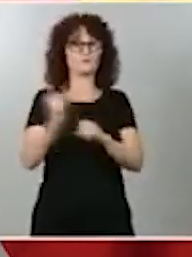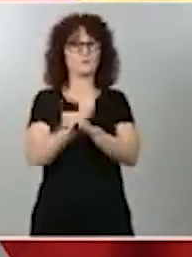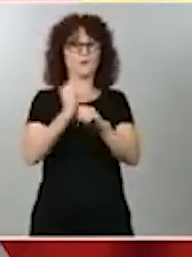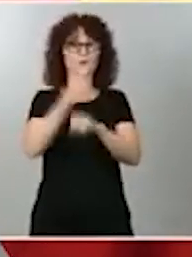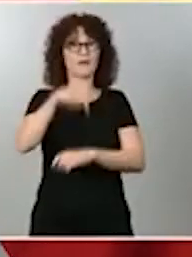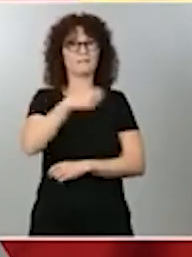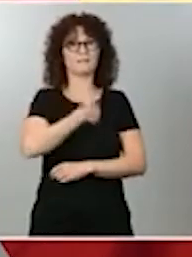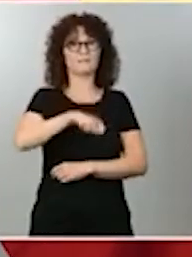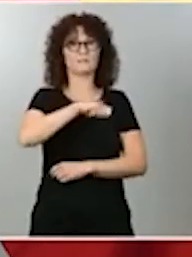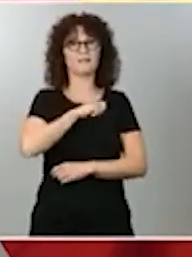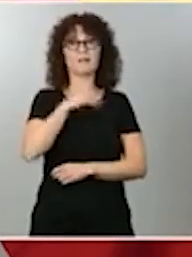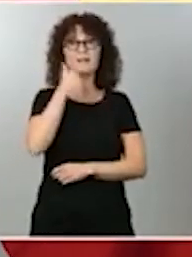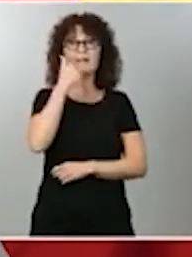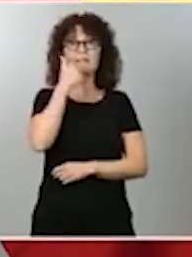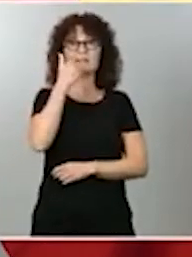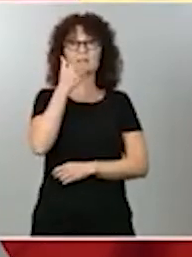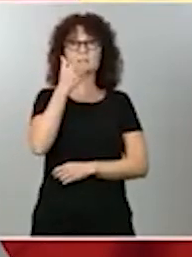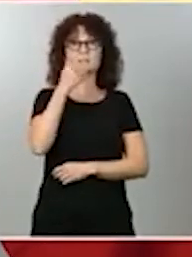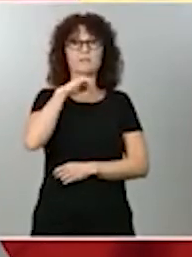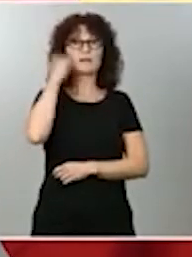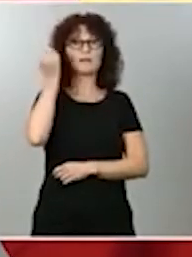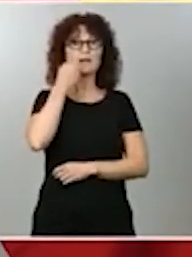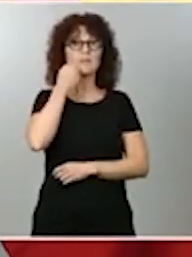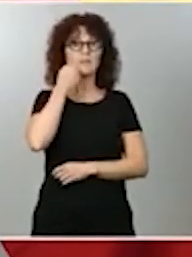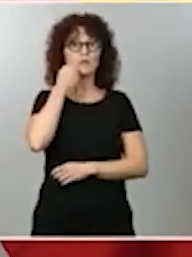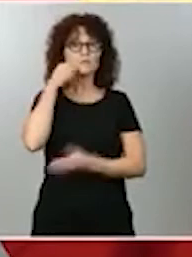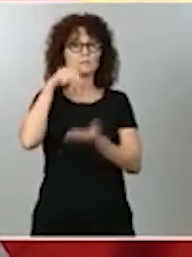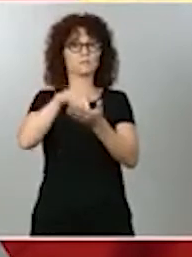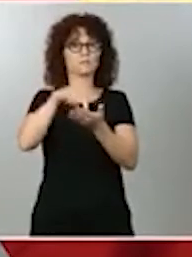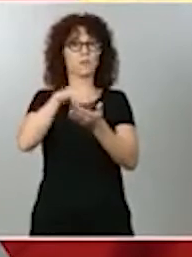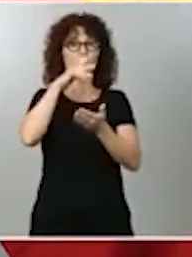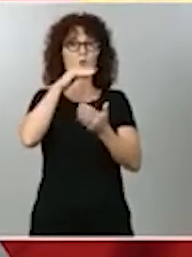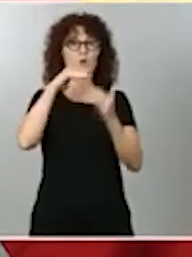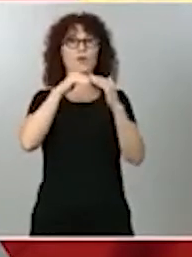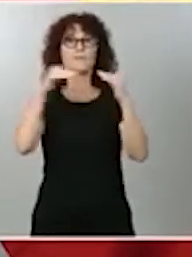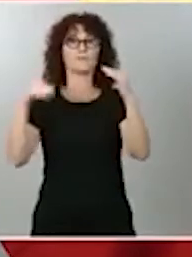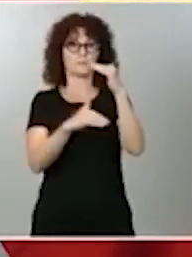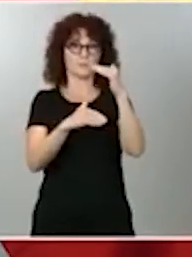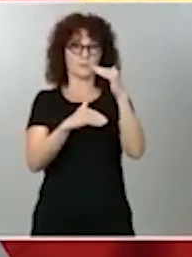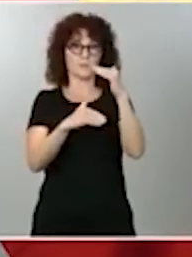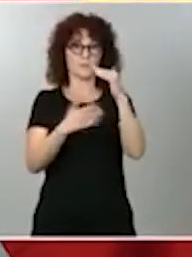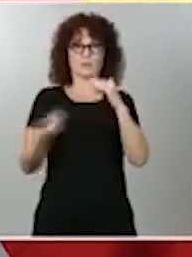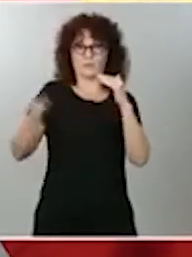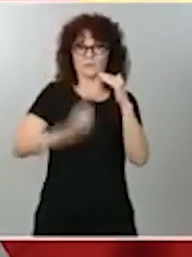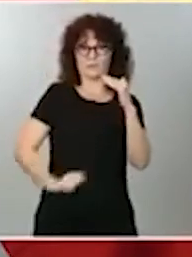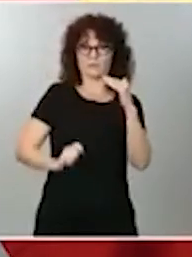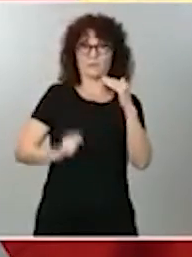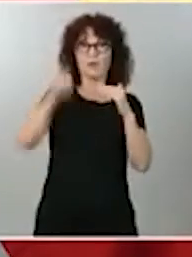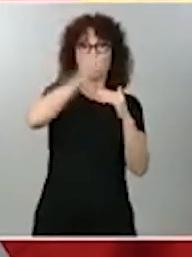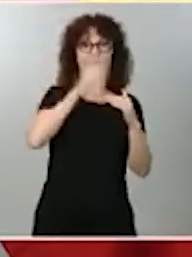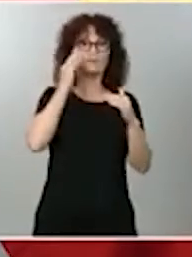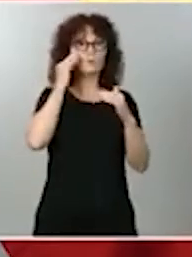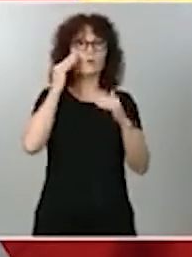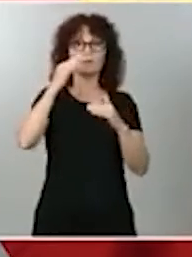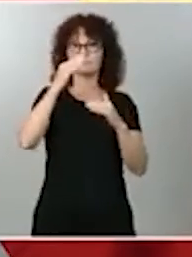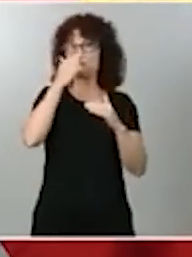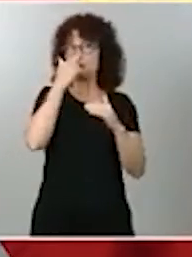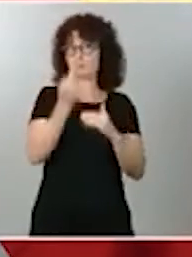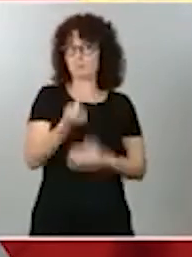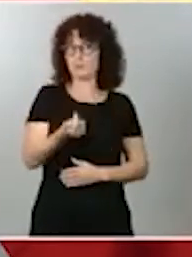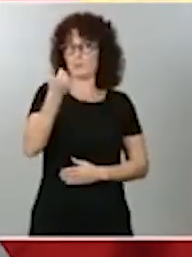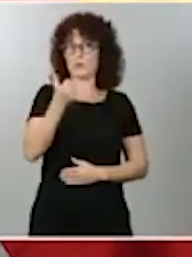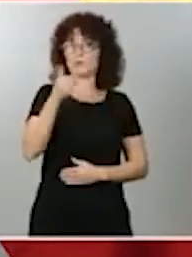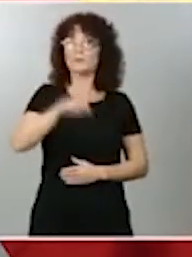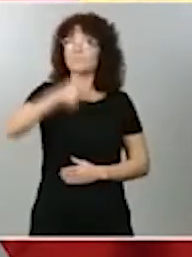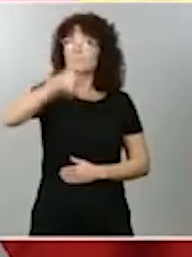reclamaciones acerca de la desigualdad retributiva entre hombres y mujeres. Es clave tener los datos de información sobre la cadena retributiva, porque